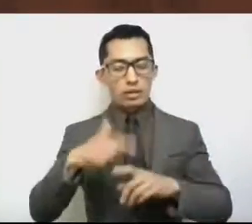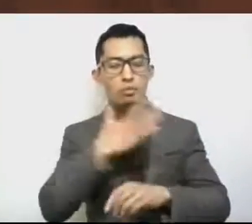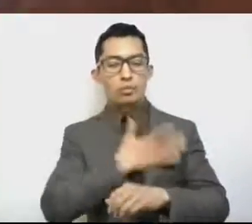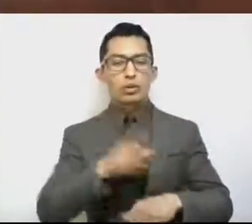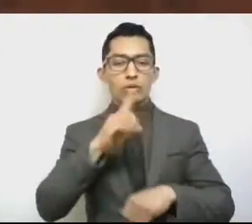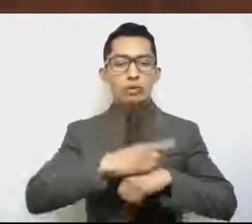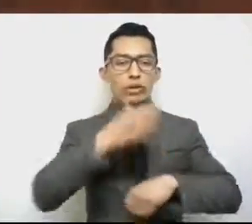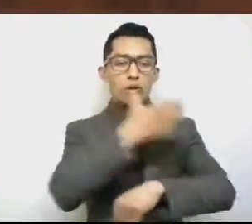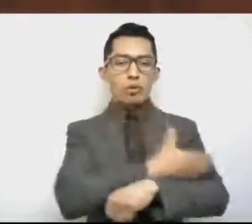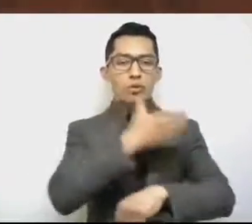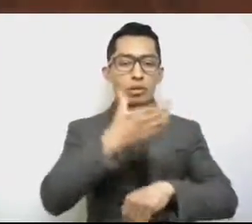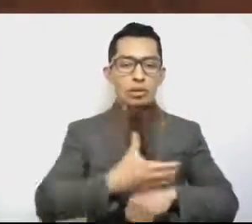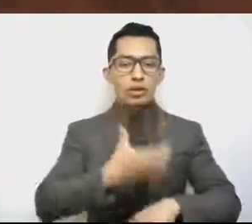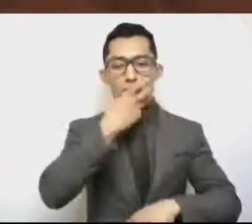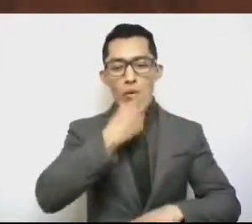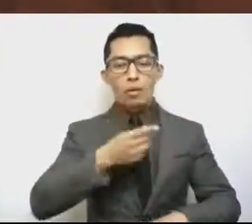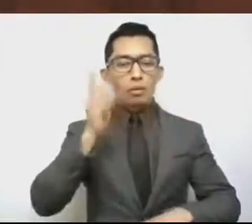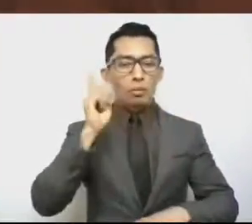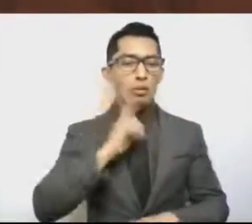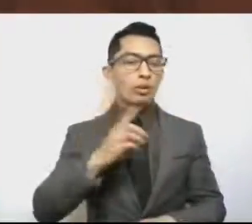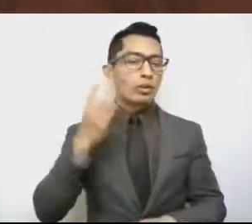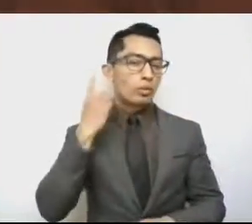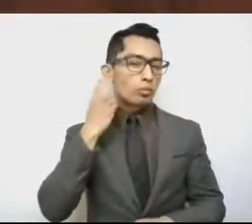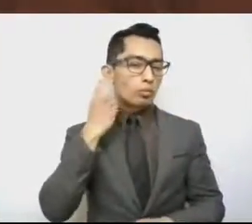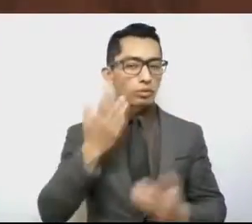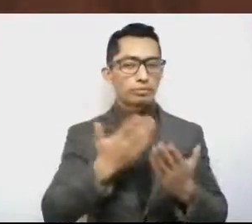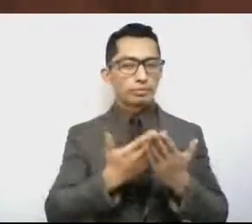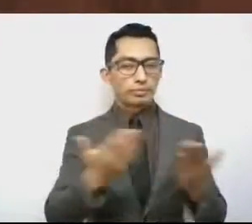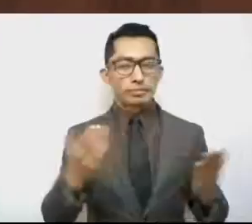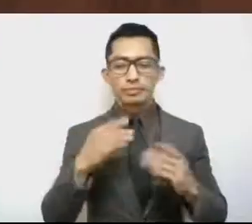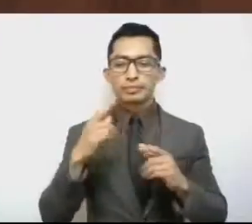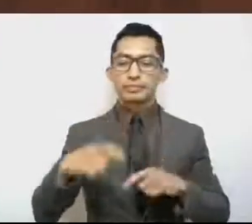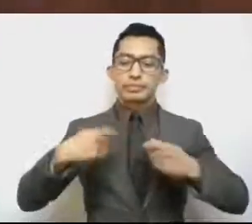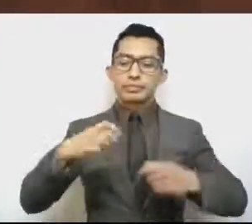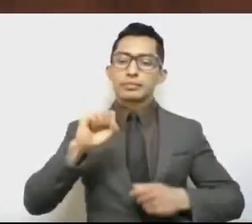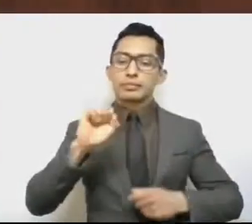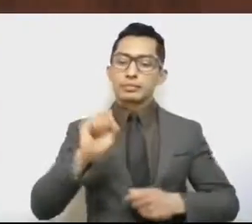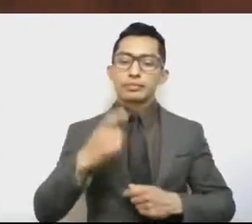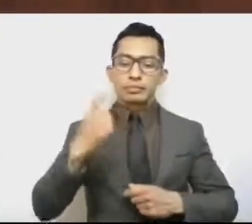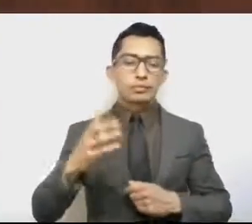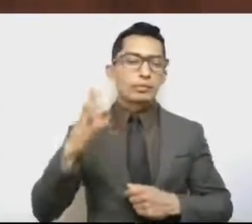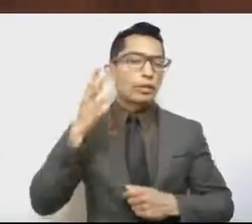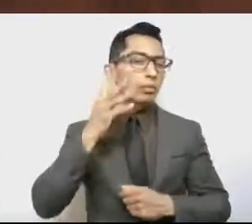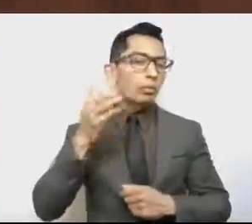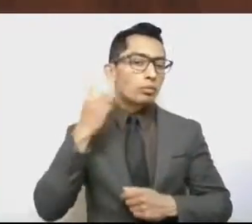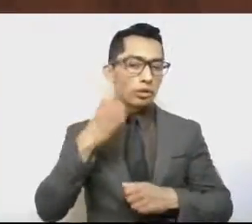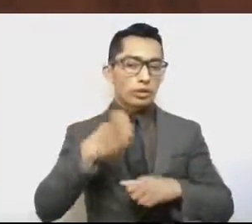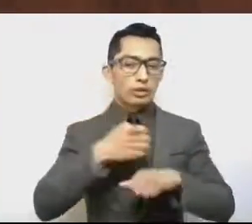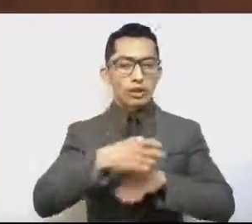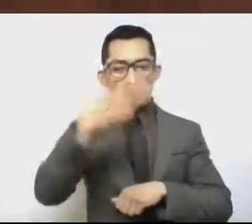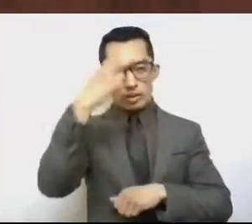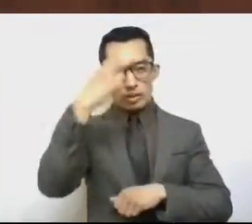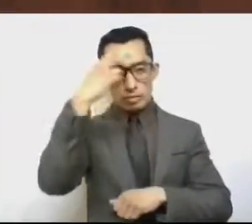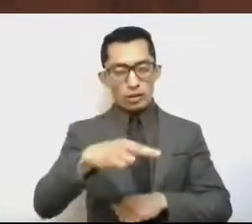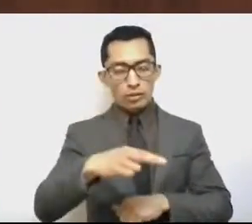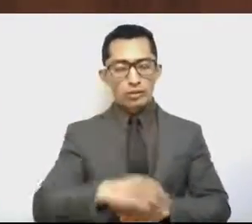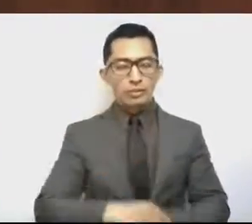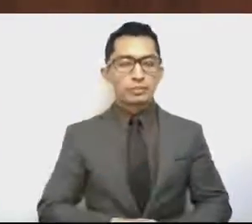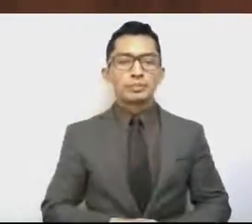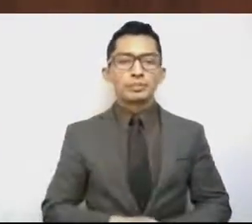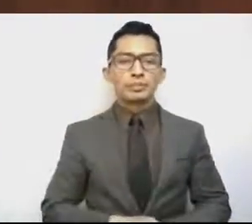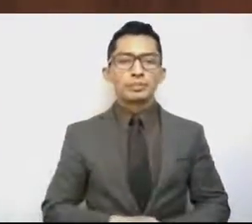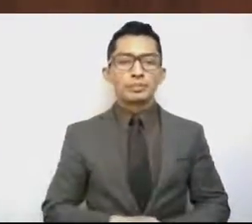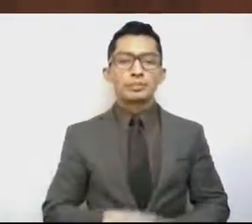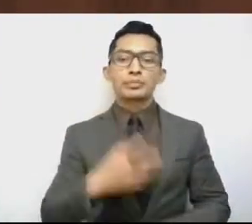compañeras diputadas, compañeros diputados de la 61ª Legislatura del Estado de México. Medios de